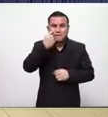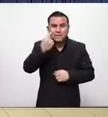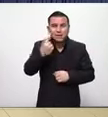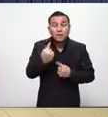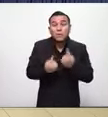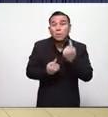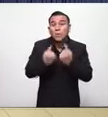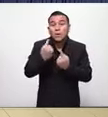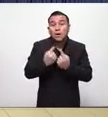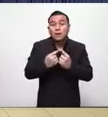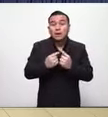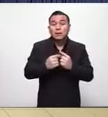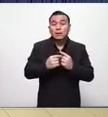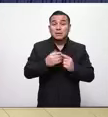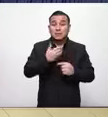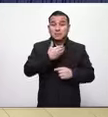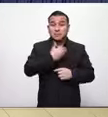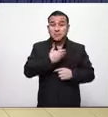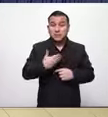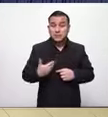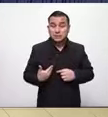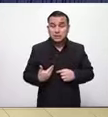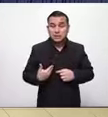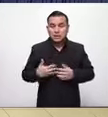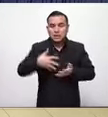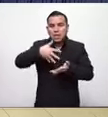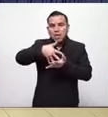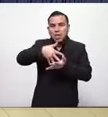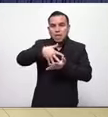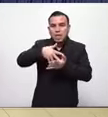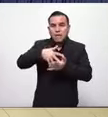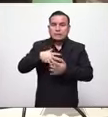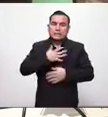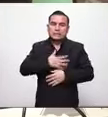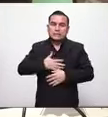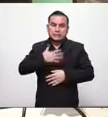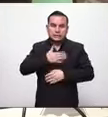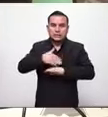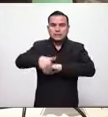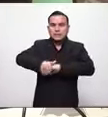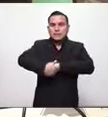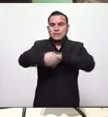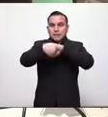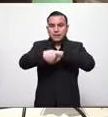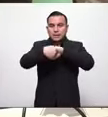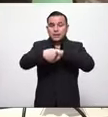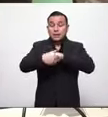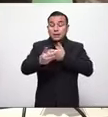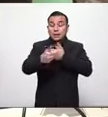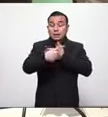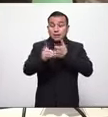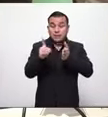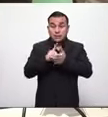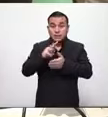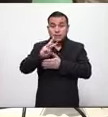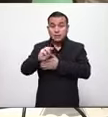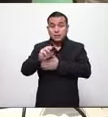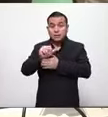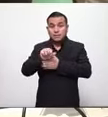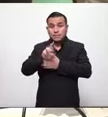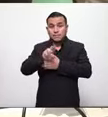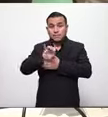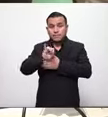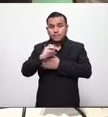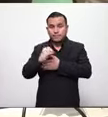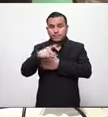una presidencia aguada y quizás con el perdón de los colegas del PSN que está